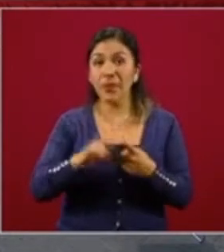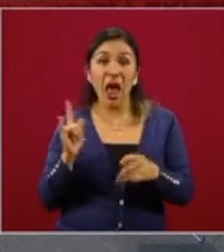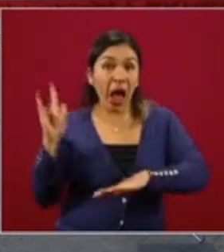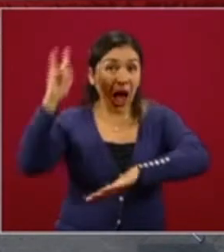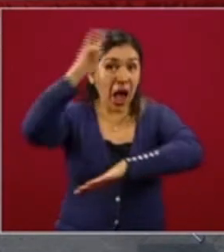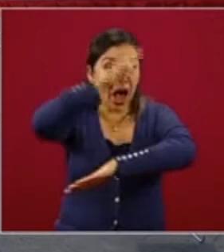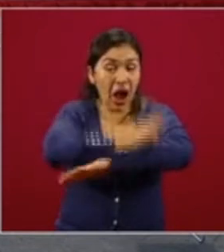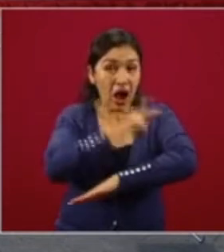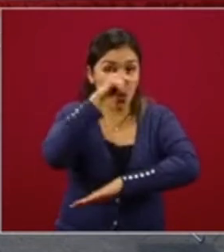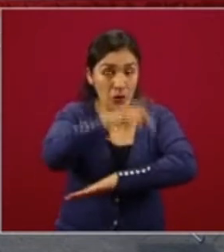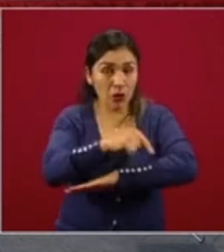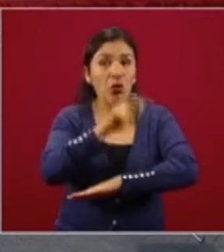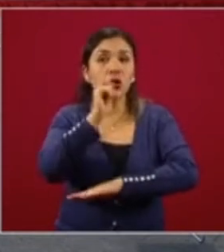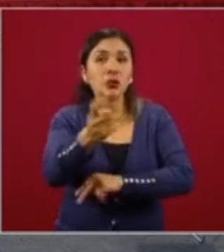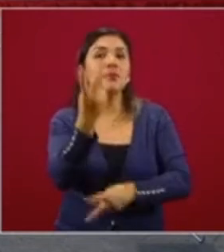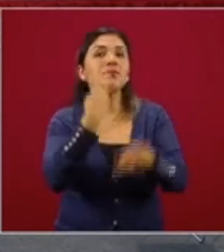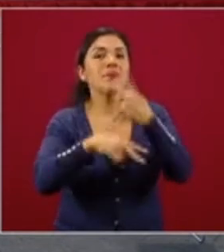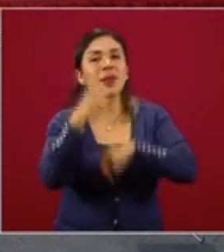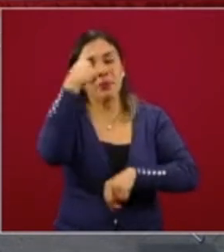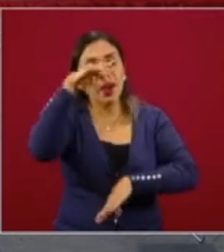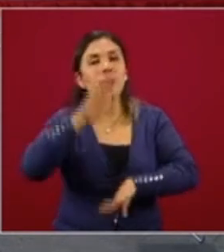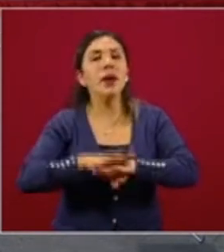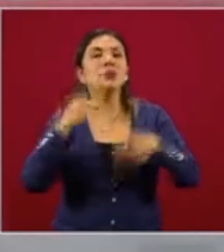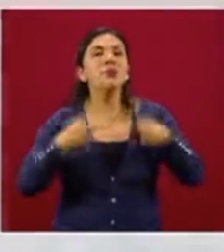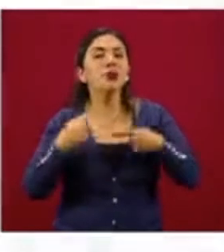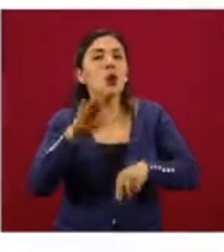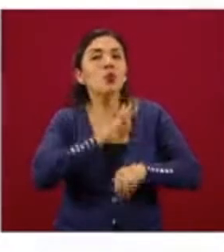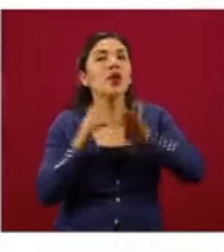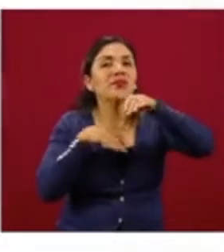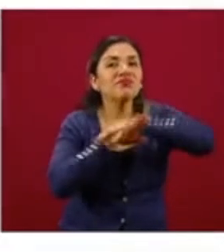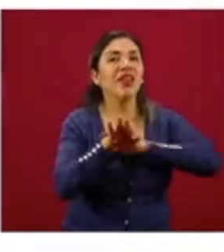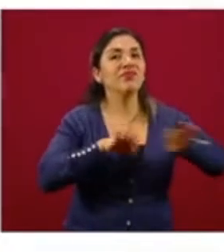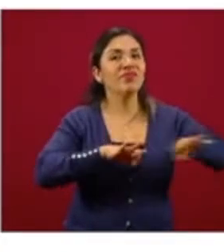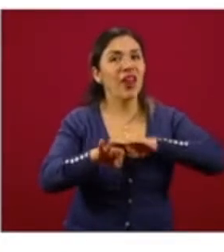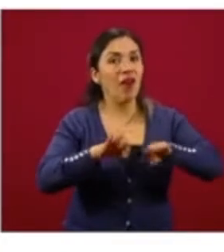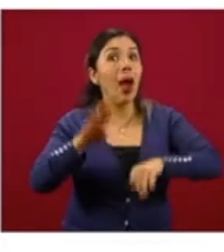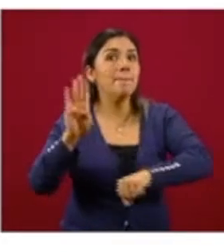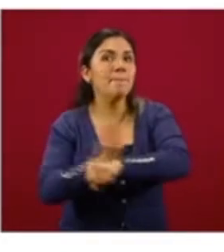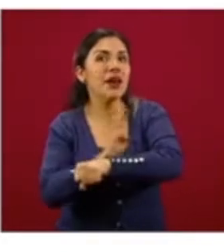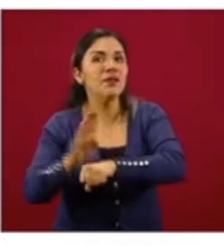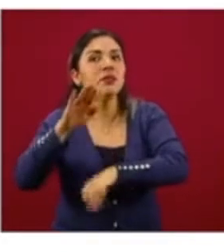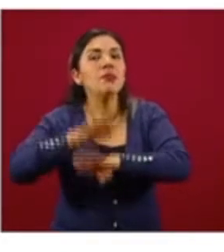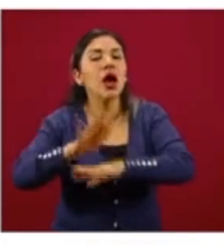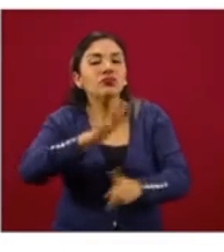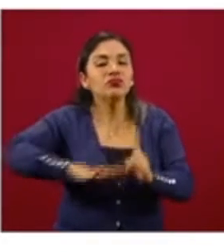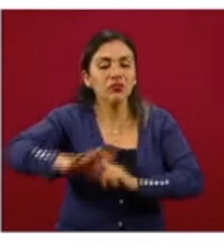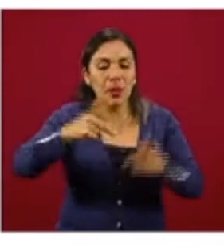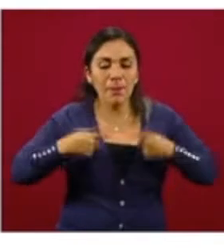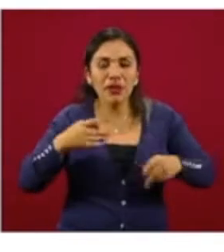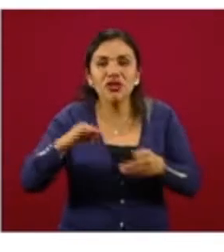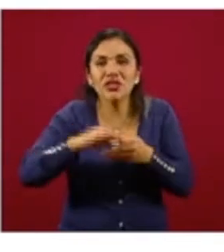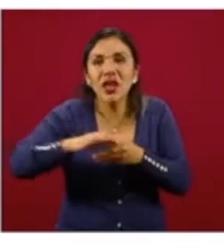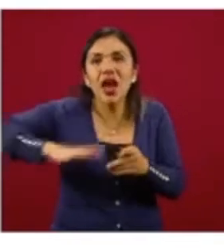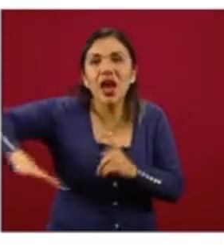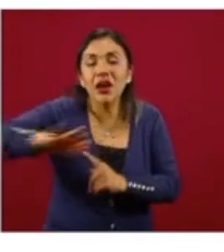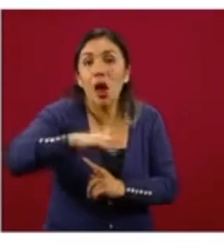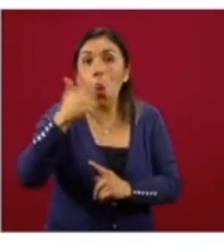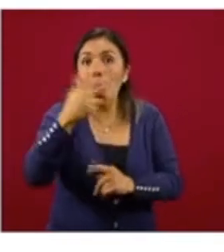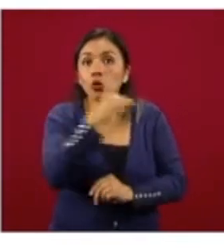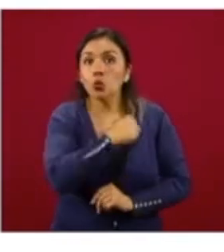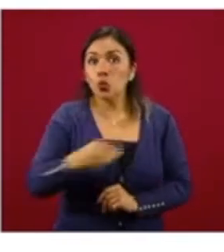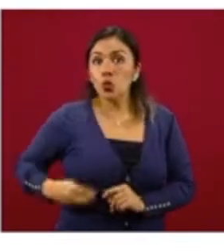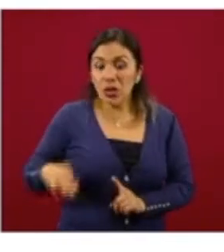aeropuerto venga a generar empleos y oportunidades, en primer lugar favoreciendo al entorno inmediato, a estos ocho